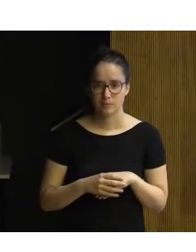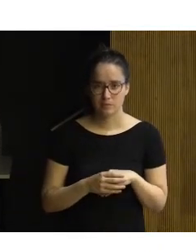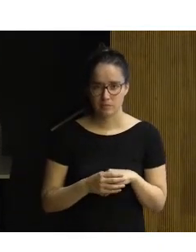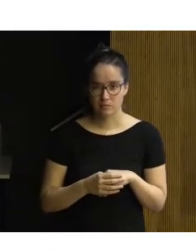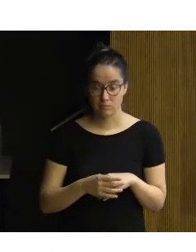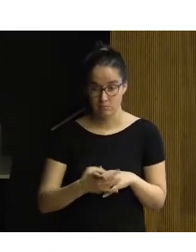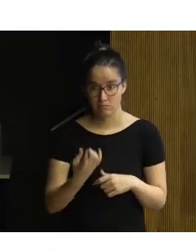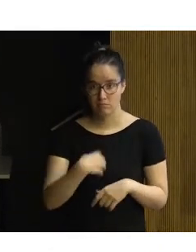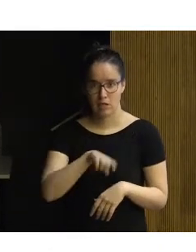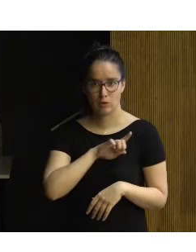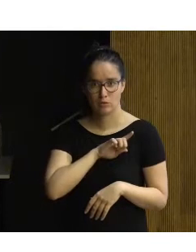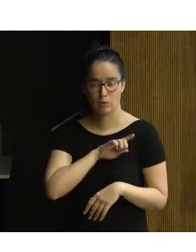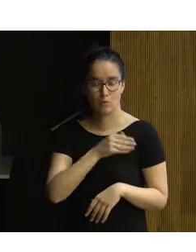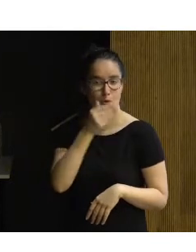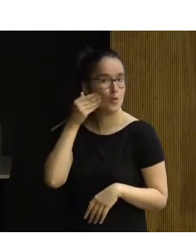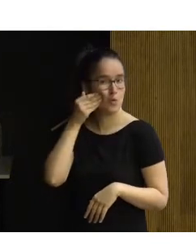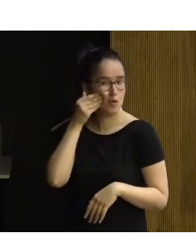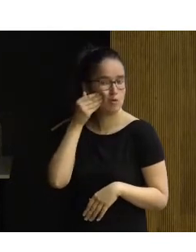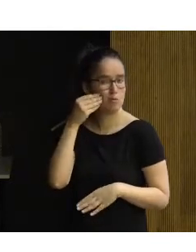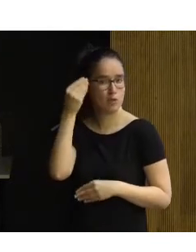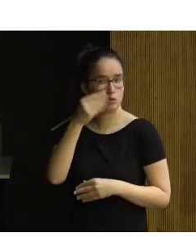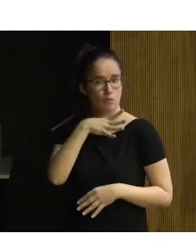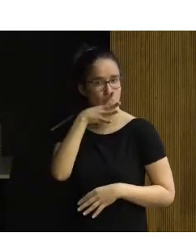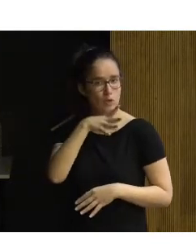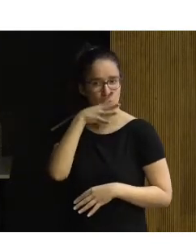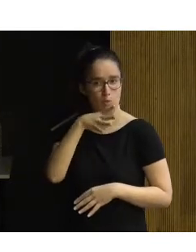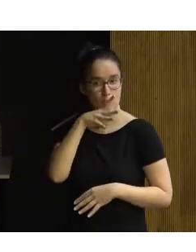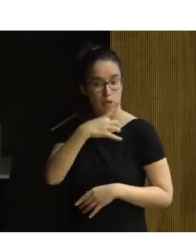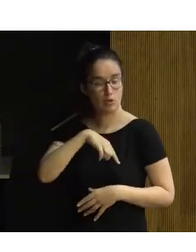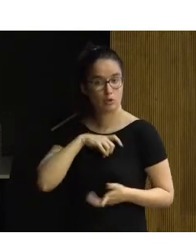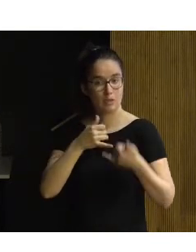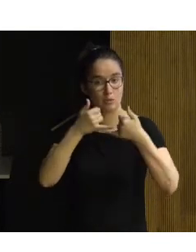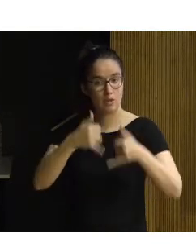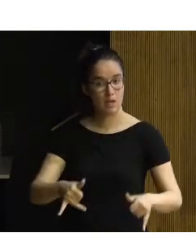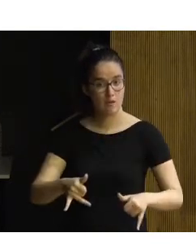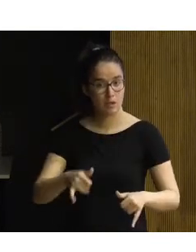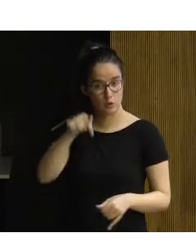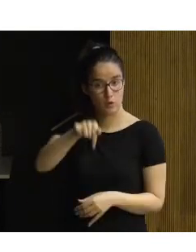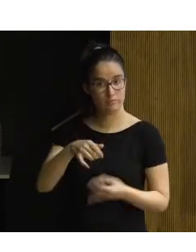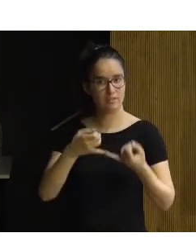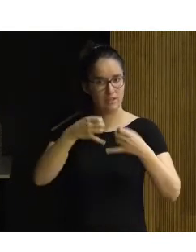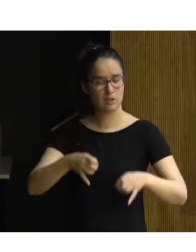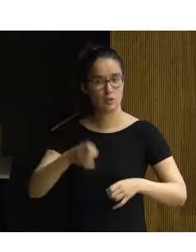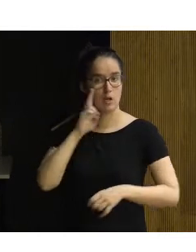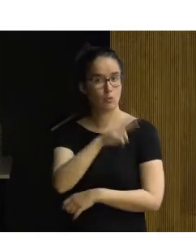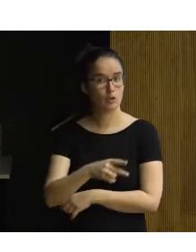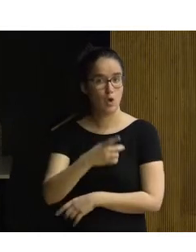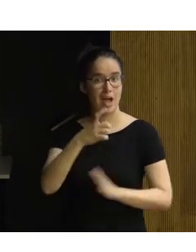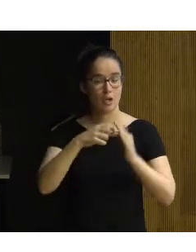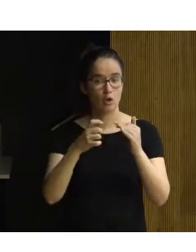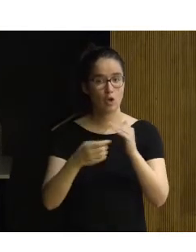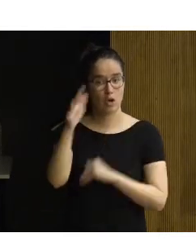Para nosotros la verdad es que es un pequeño orgullo, y creo que es una de las razones, además, por las que estamos celebrando este acto en el Museo Arqueológico Nacional,